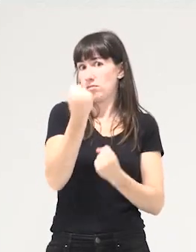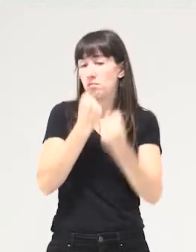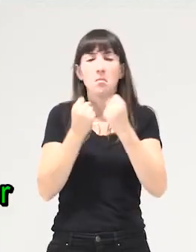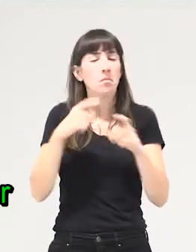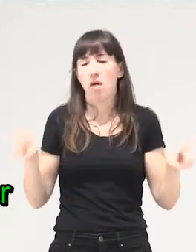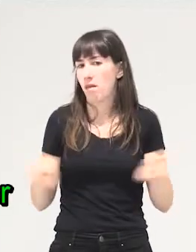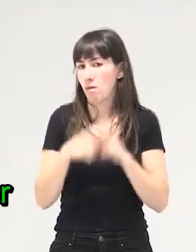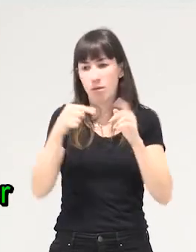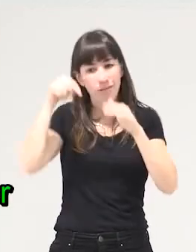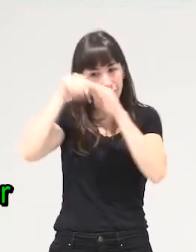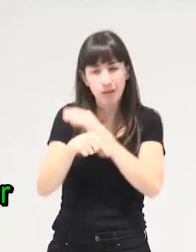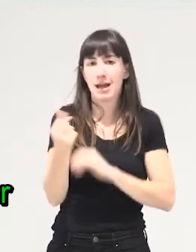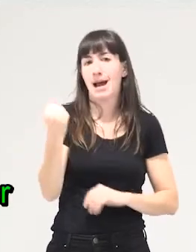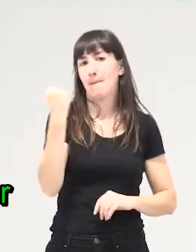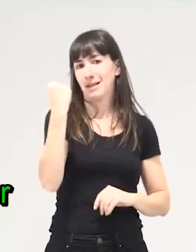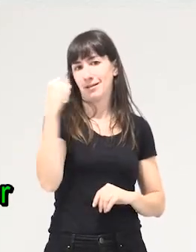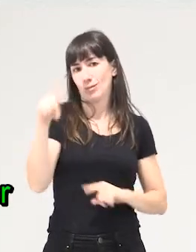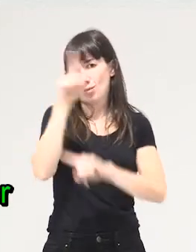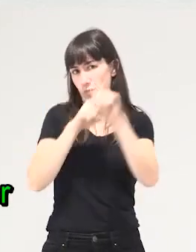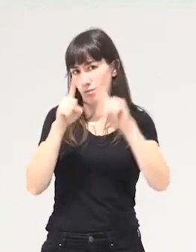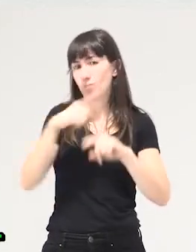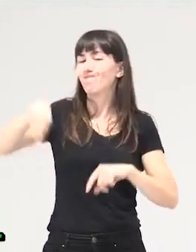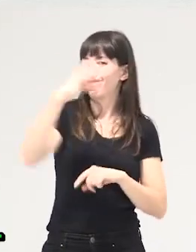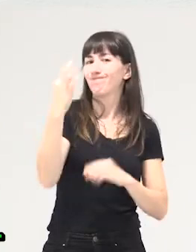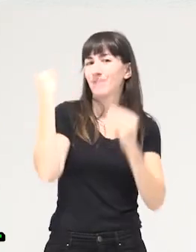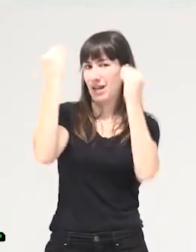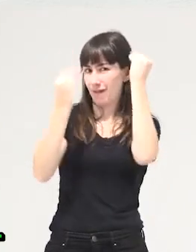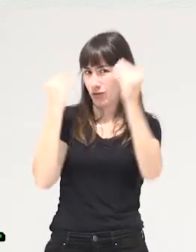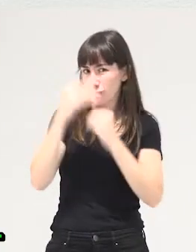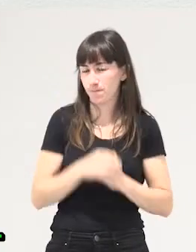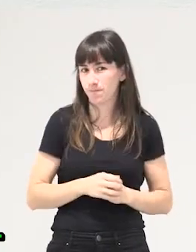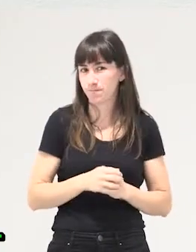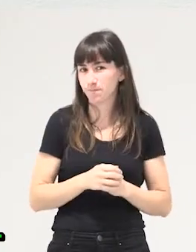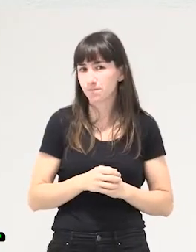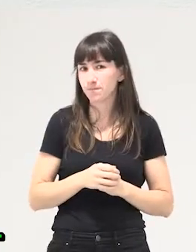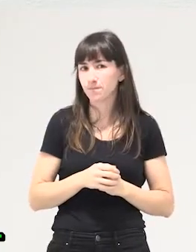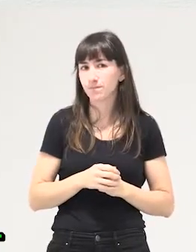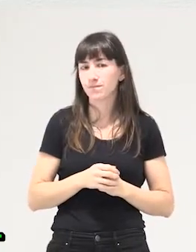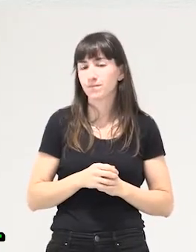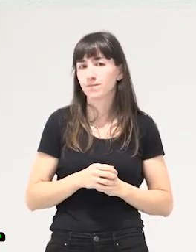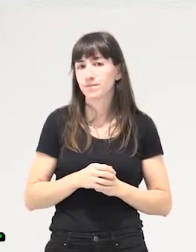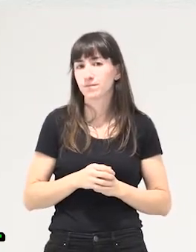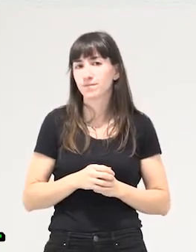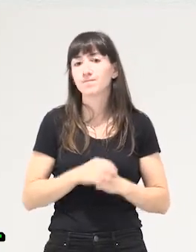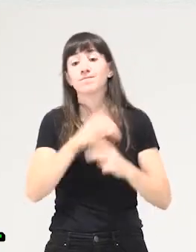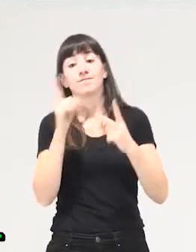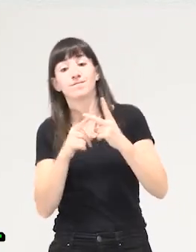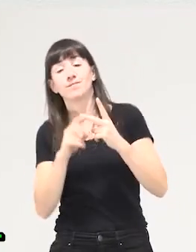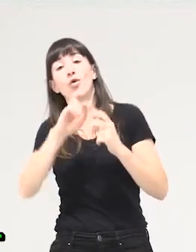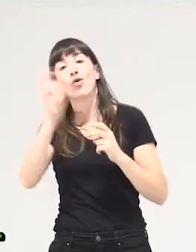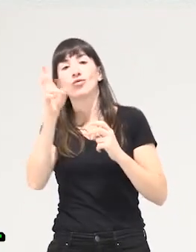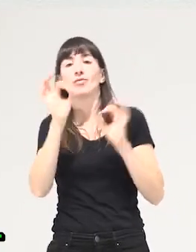lado creo que tenemos que volver a hacer esa reflexión y por otro el otro discurso crítico que hemos